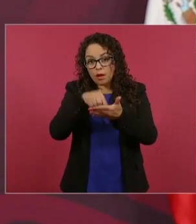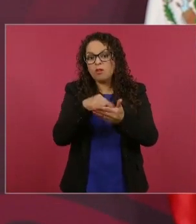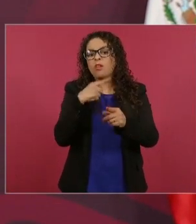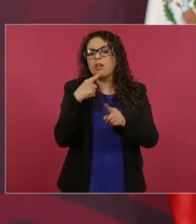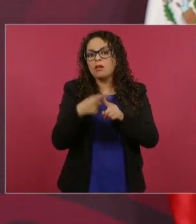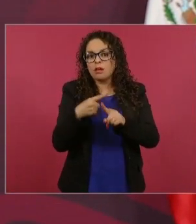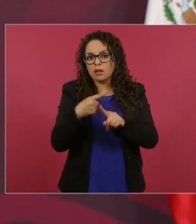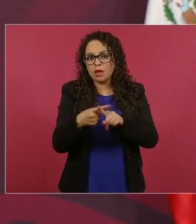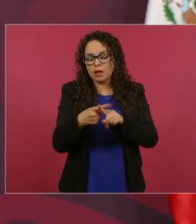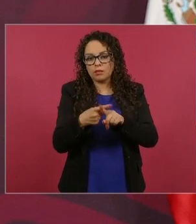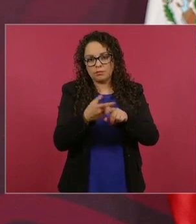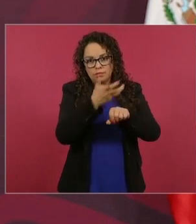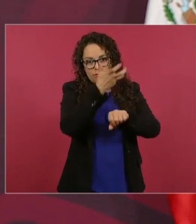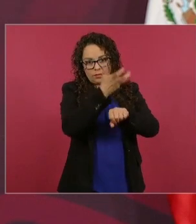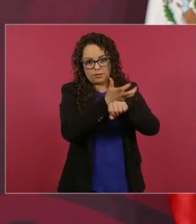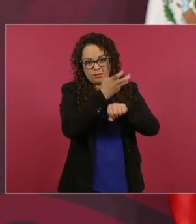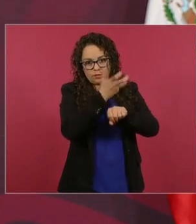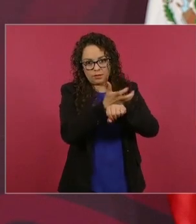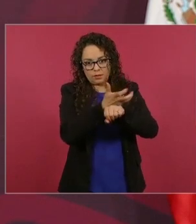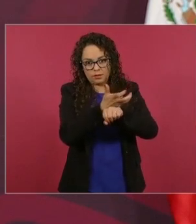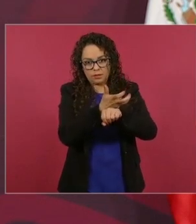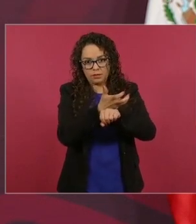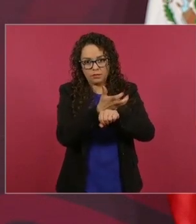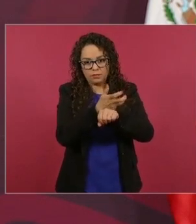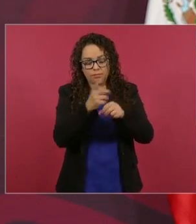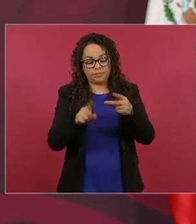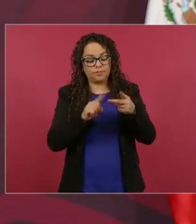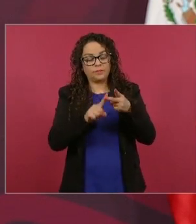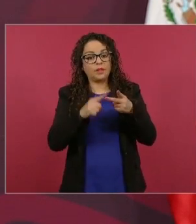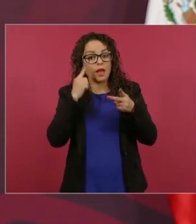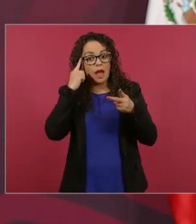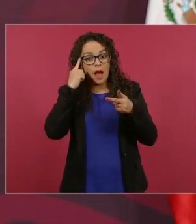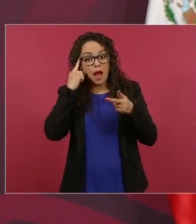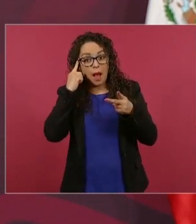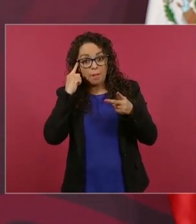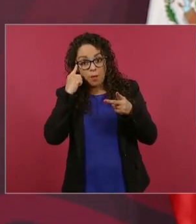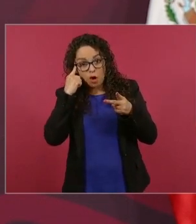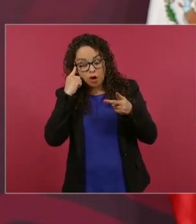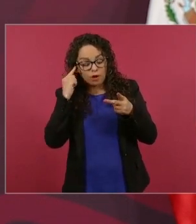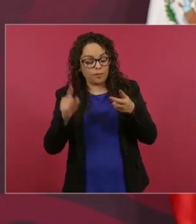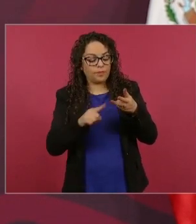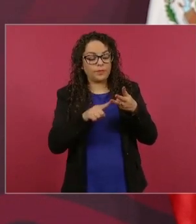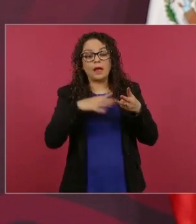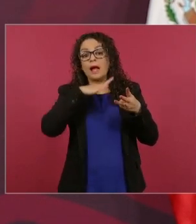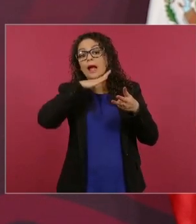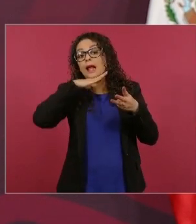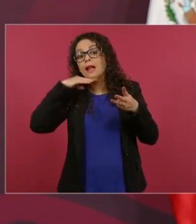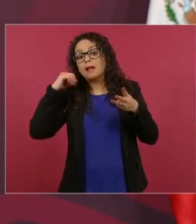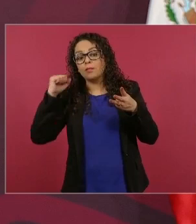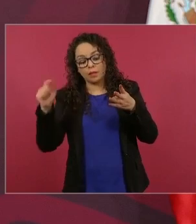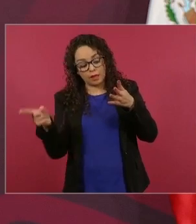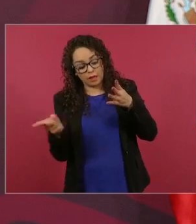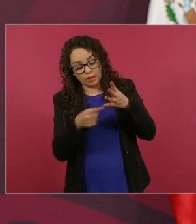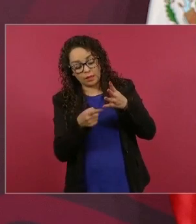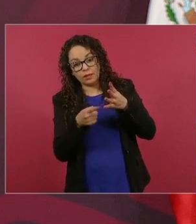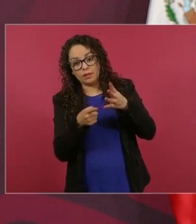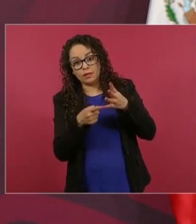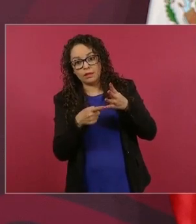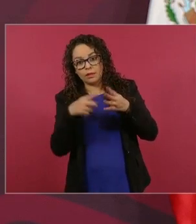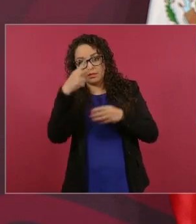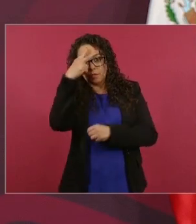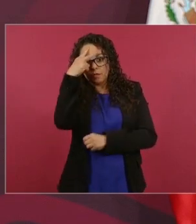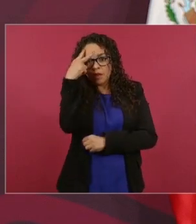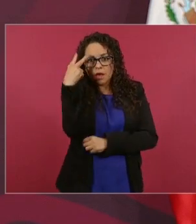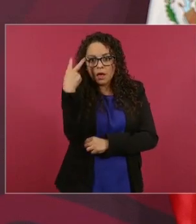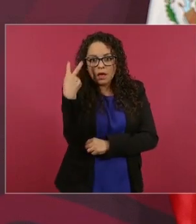Japón y Alemania y el cuarto era México pero al mismo tiempo millones de